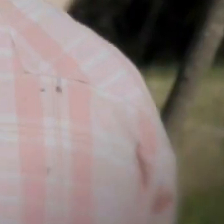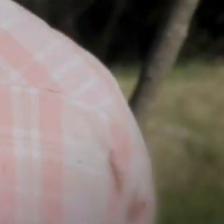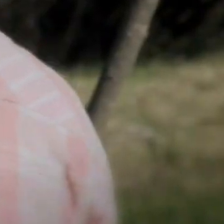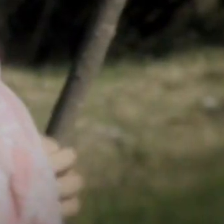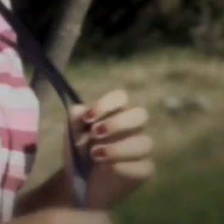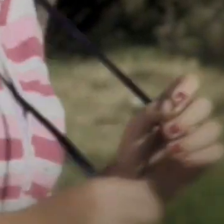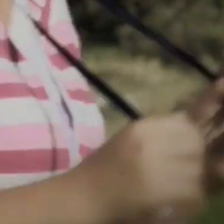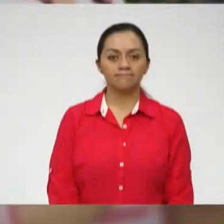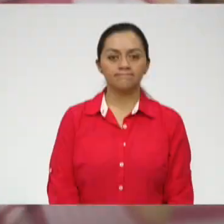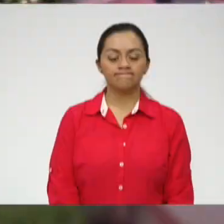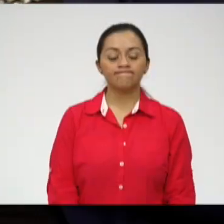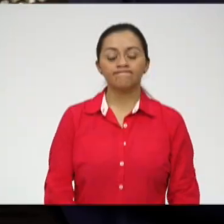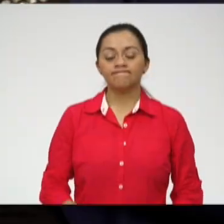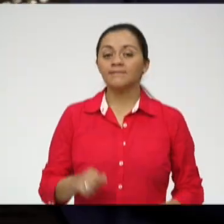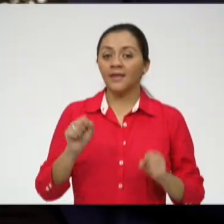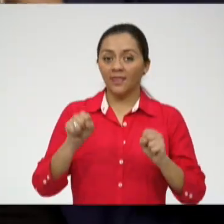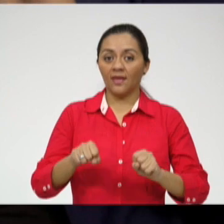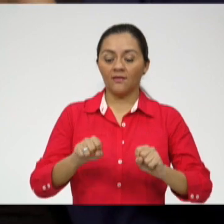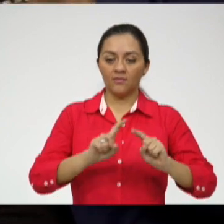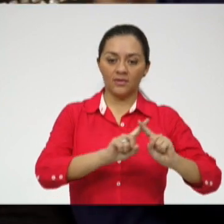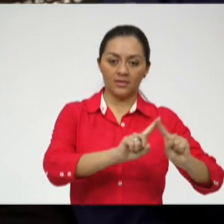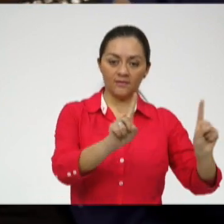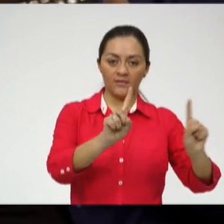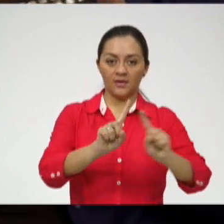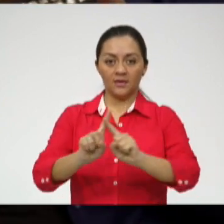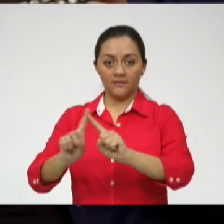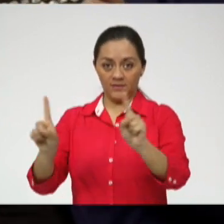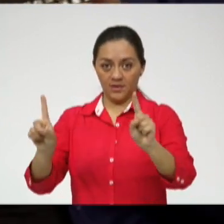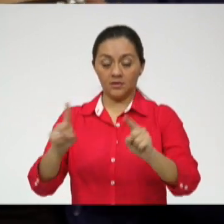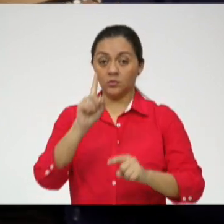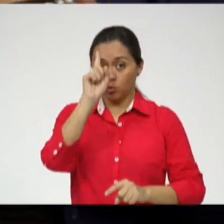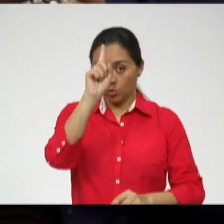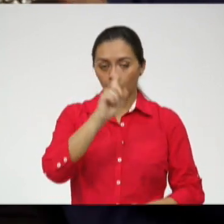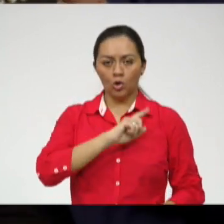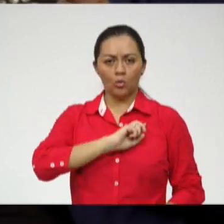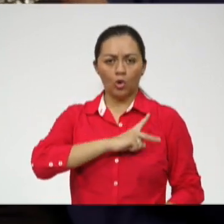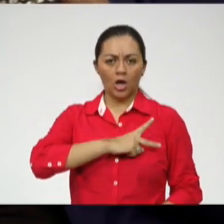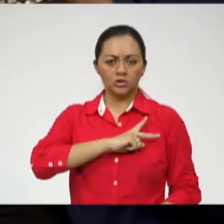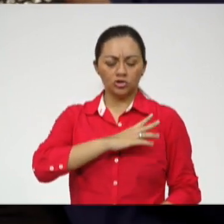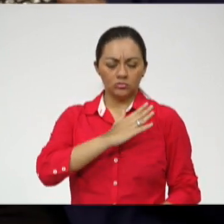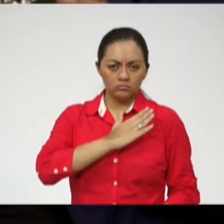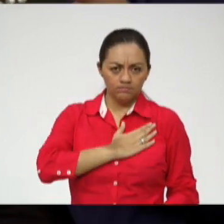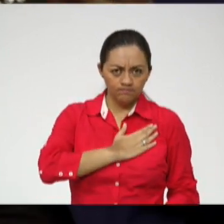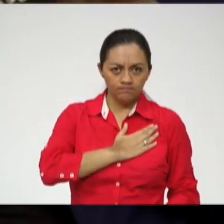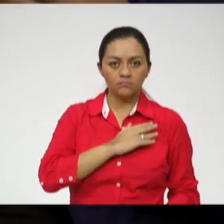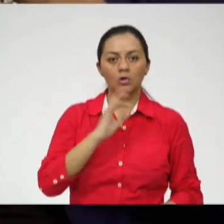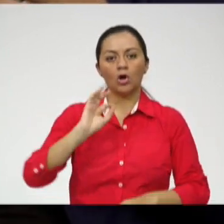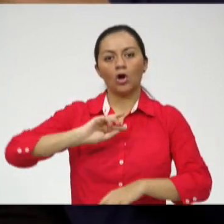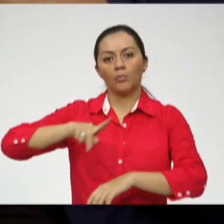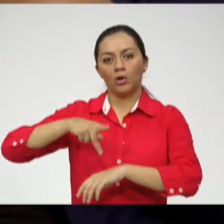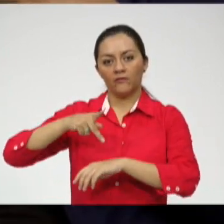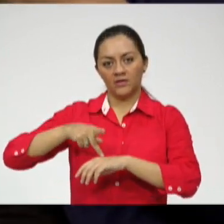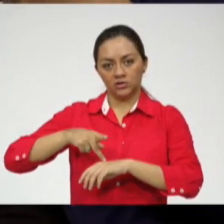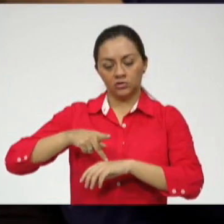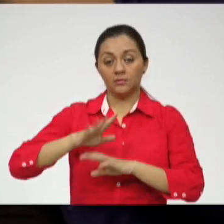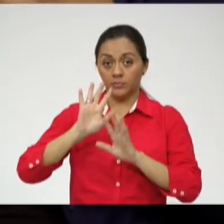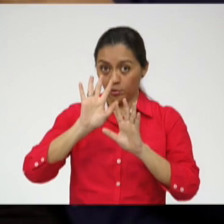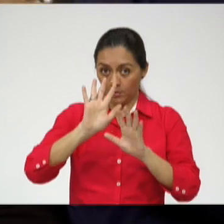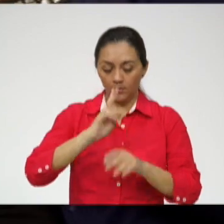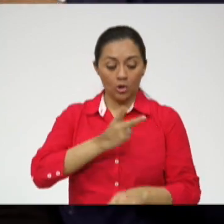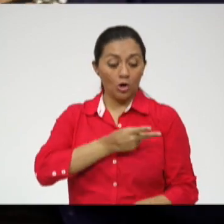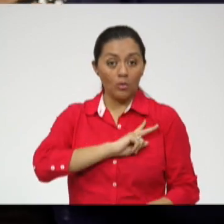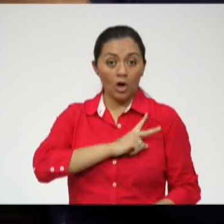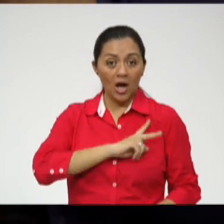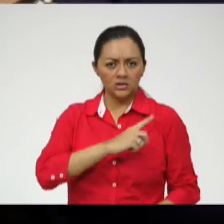Hay que hacer una diferencia muy grande entre lo que es la vocación y la profesión. La vocación es ese llamado que